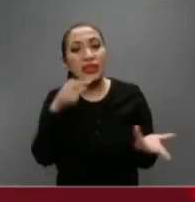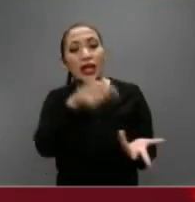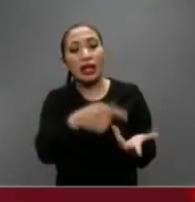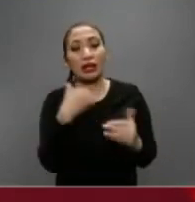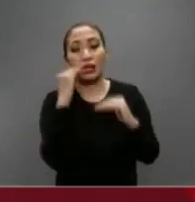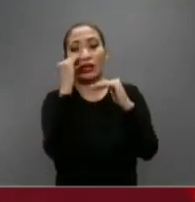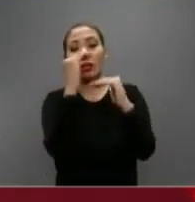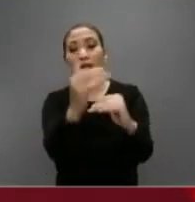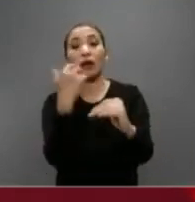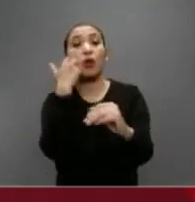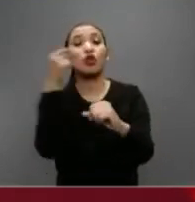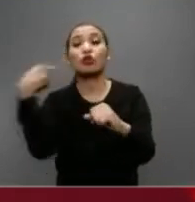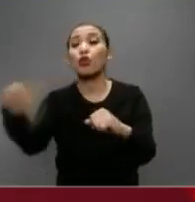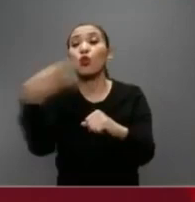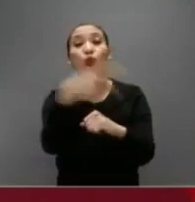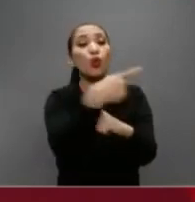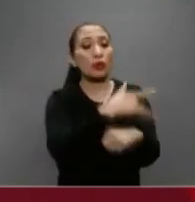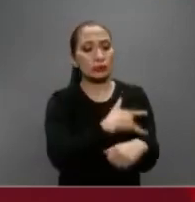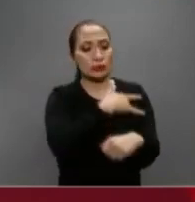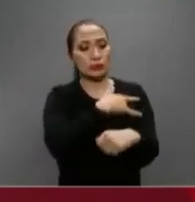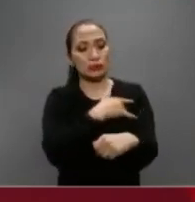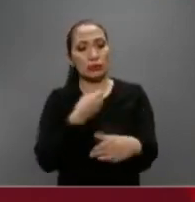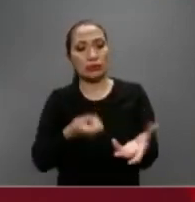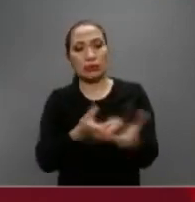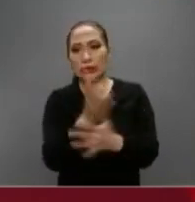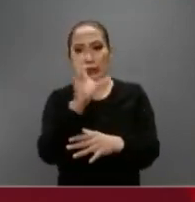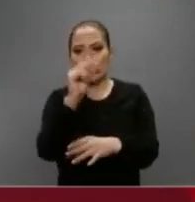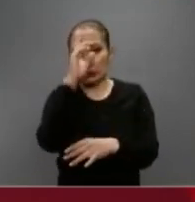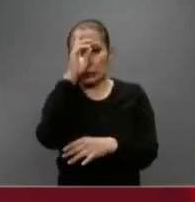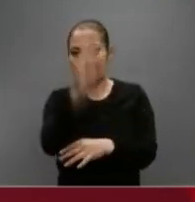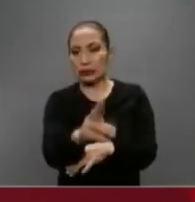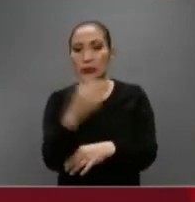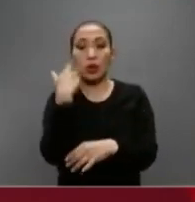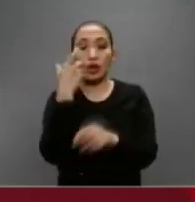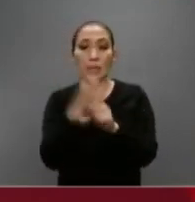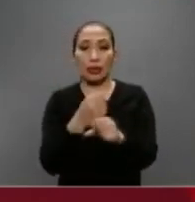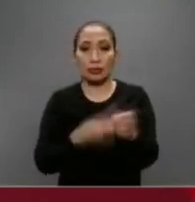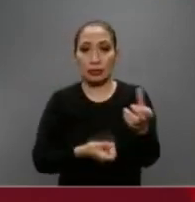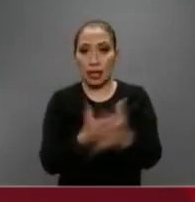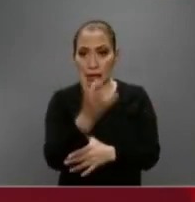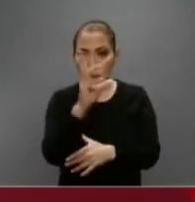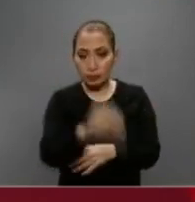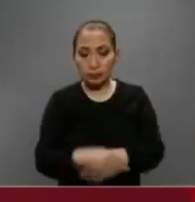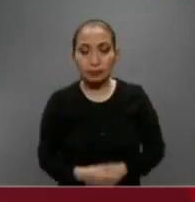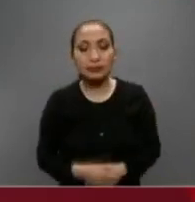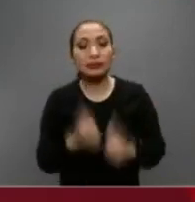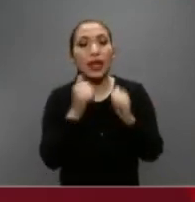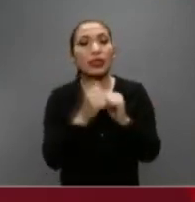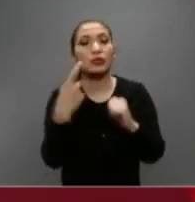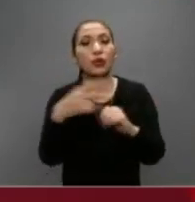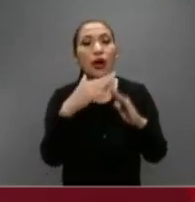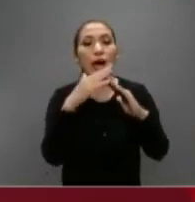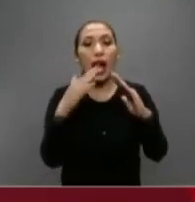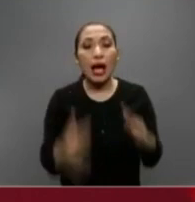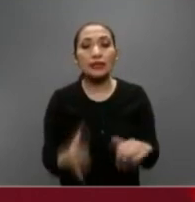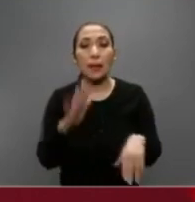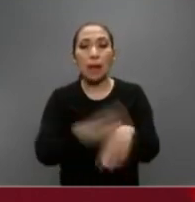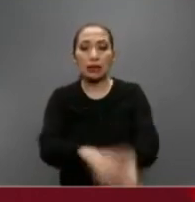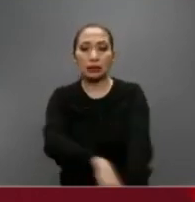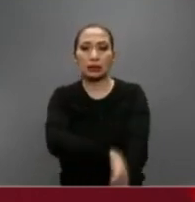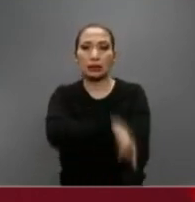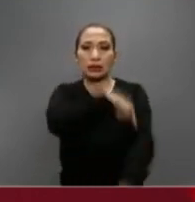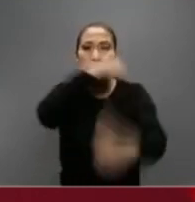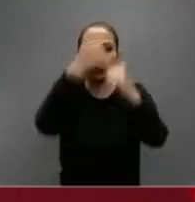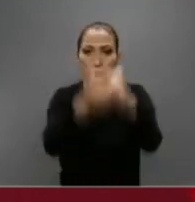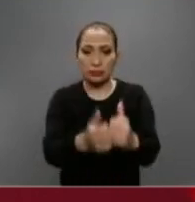A la limitación voluntaria de movilidad, limitación voluntaria de movilidad, permaneciendo en el domicilio el mayor